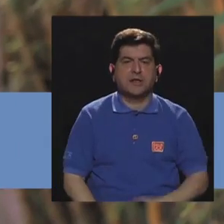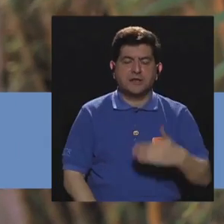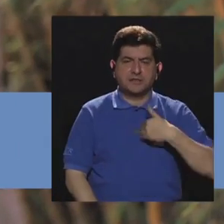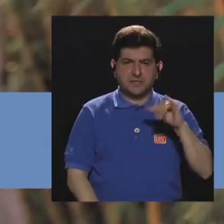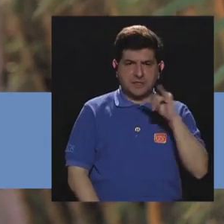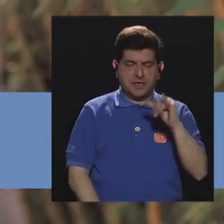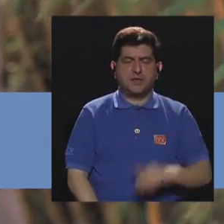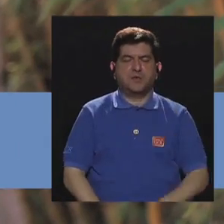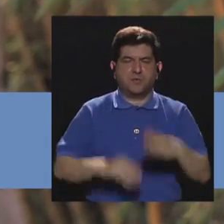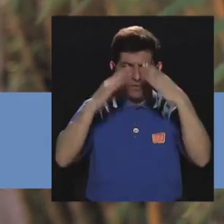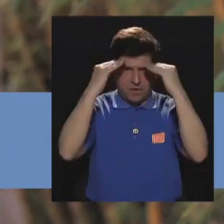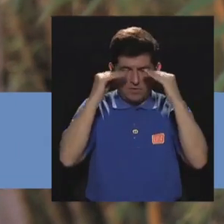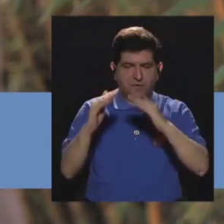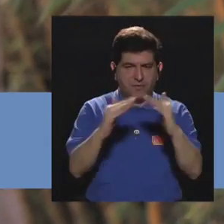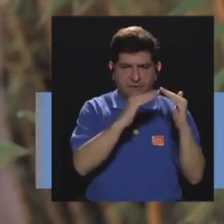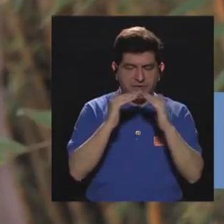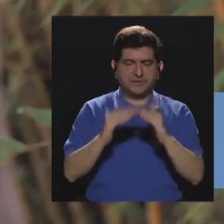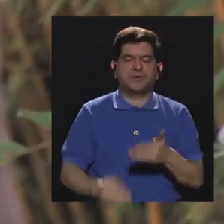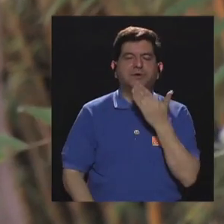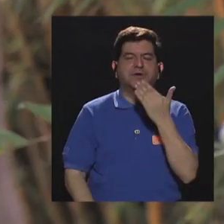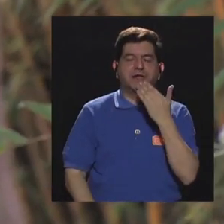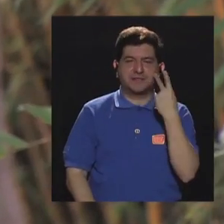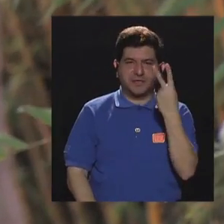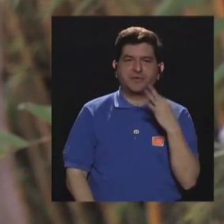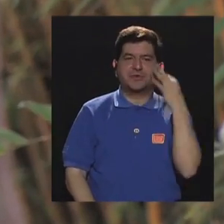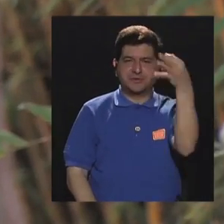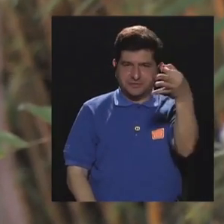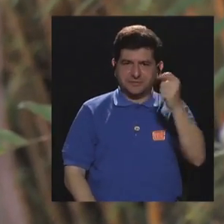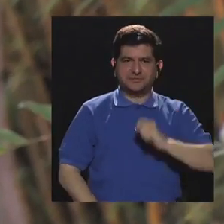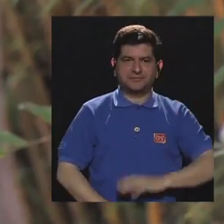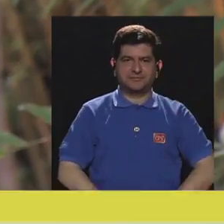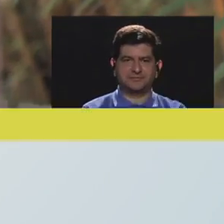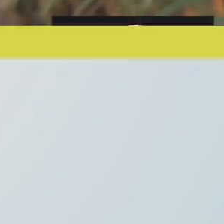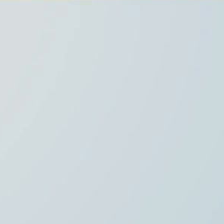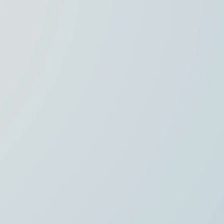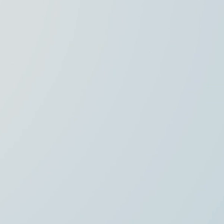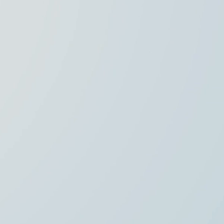etiquetas si tienen la misma indicación en su comunidad. Muchísimas gracias y nos vemos en la próxima.